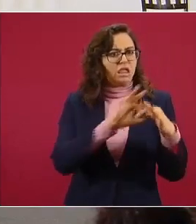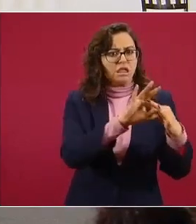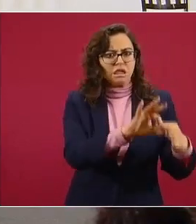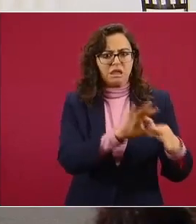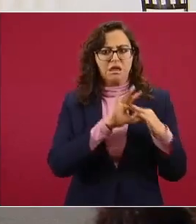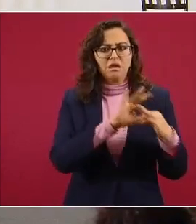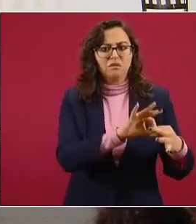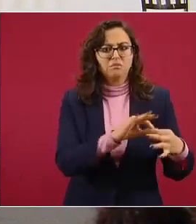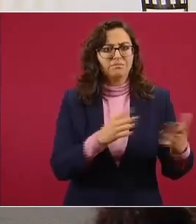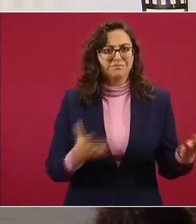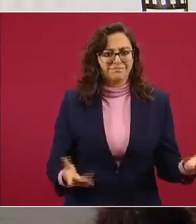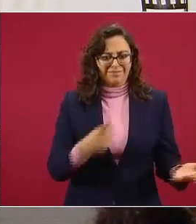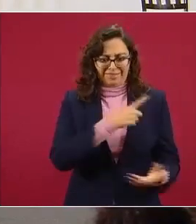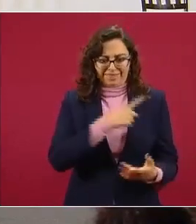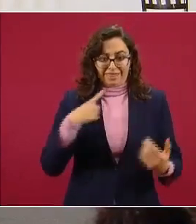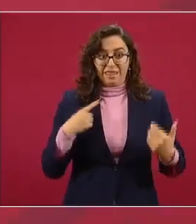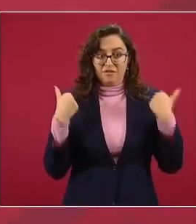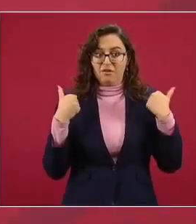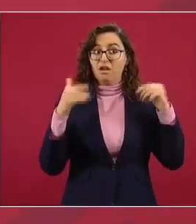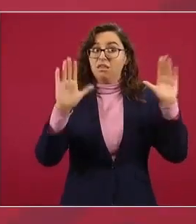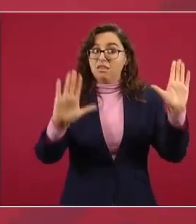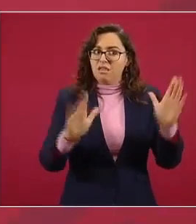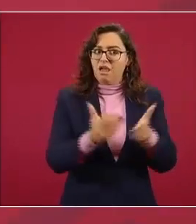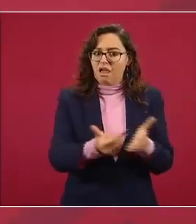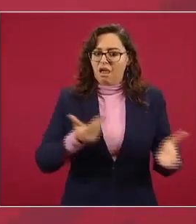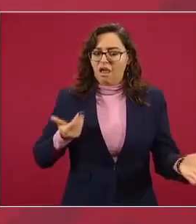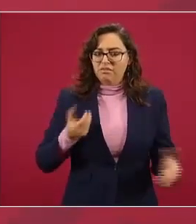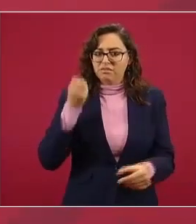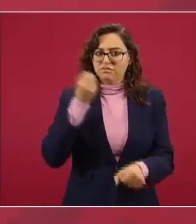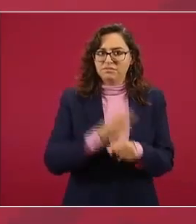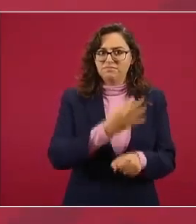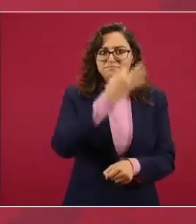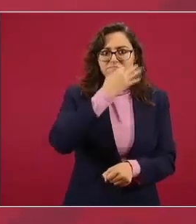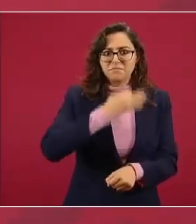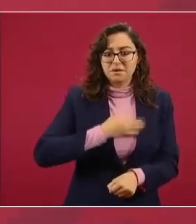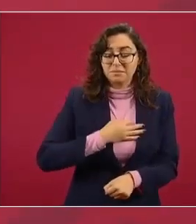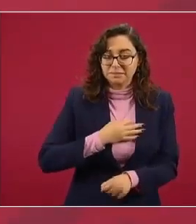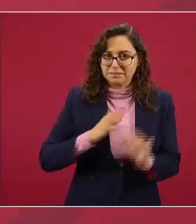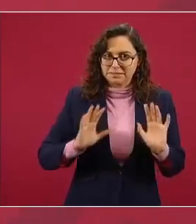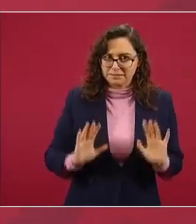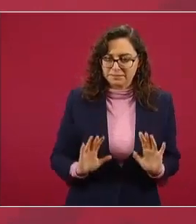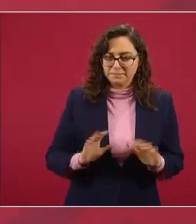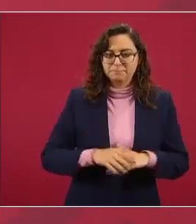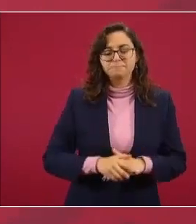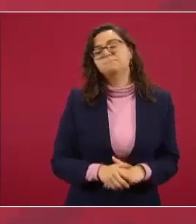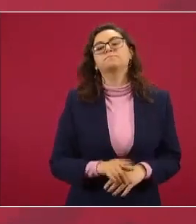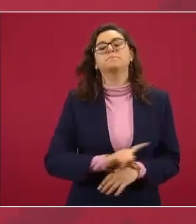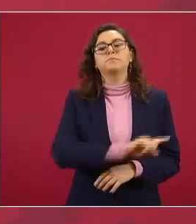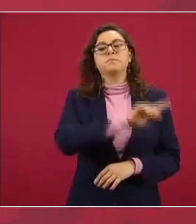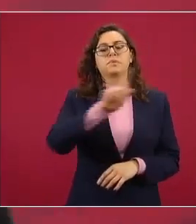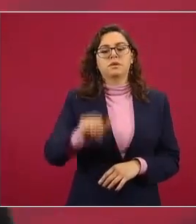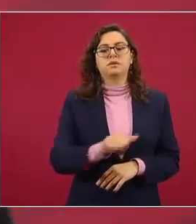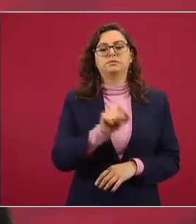El 26 de octubre sostuve una conversación telefónica